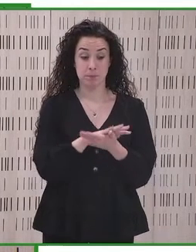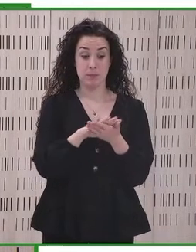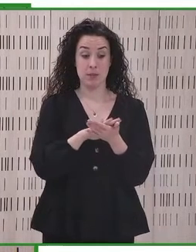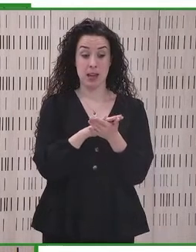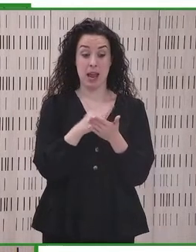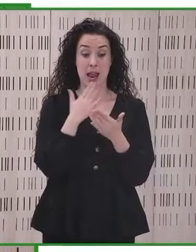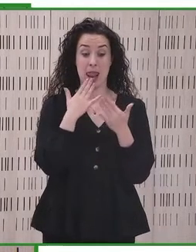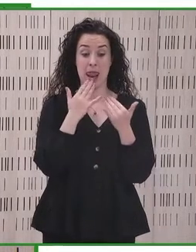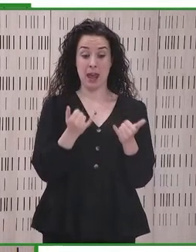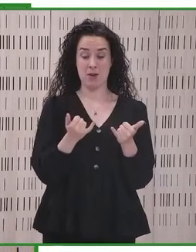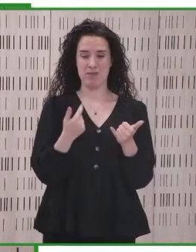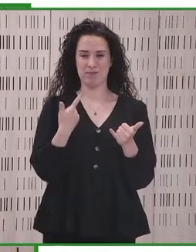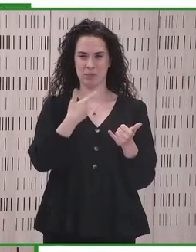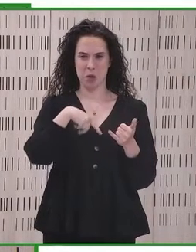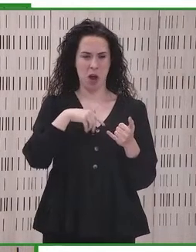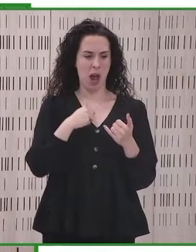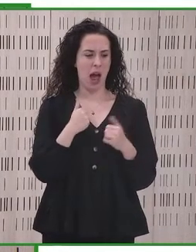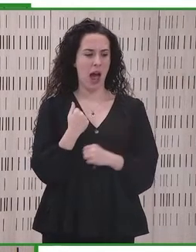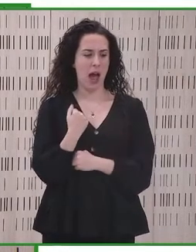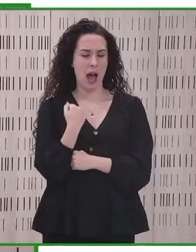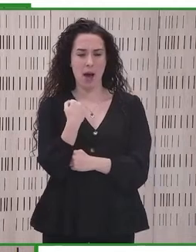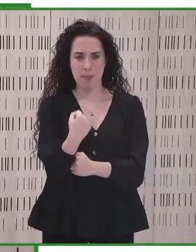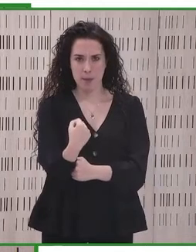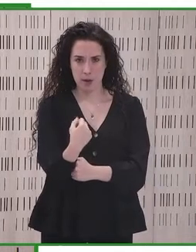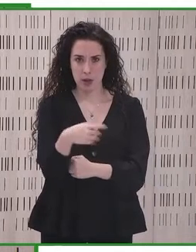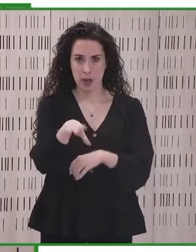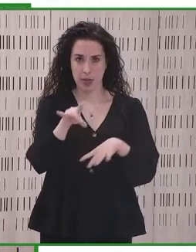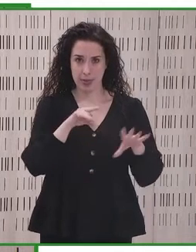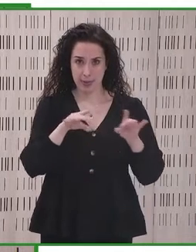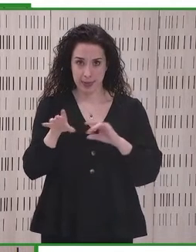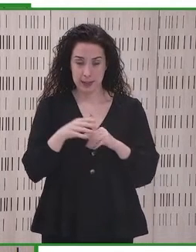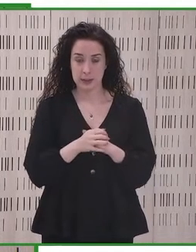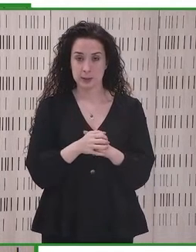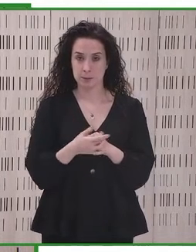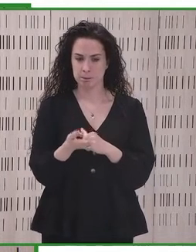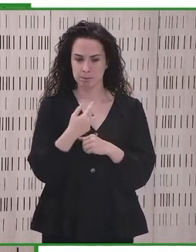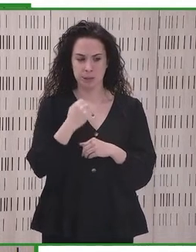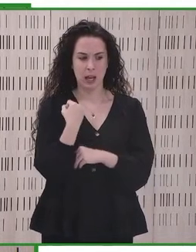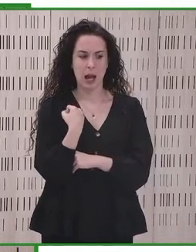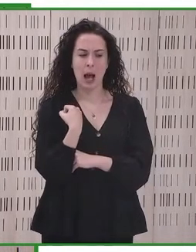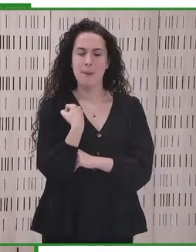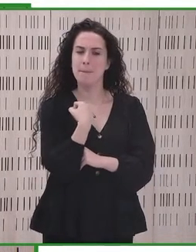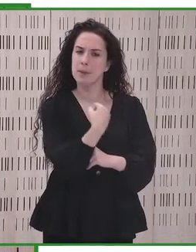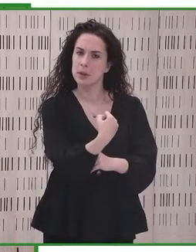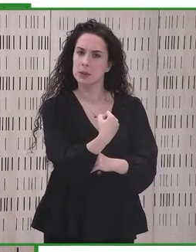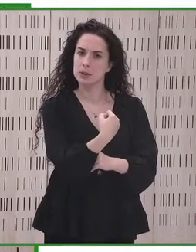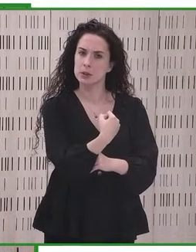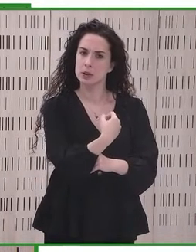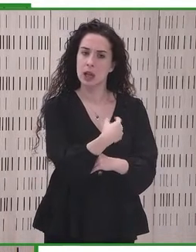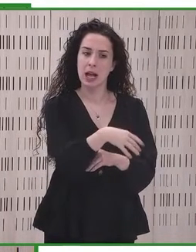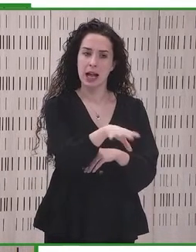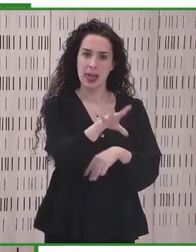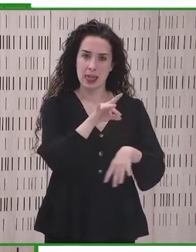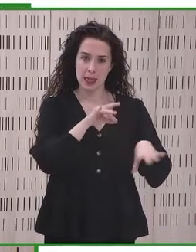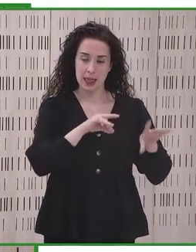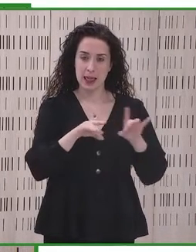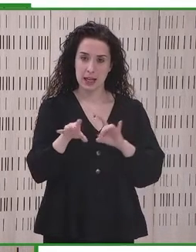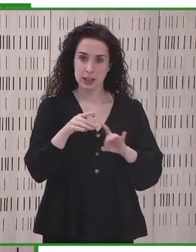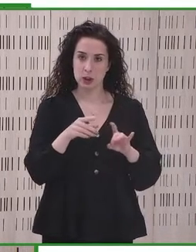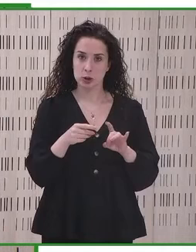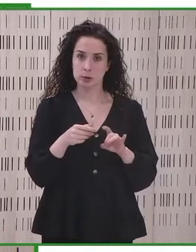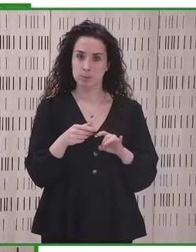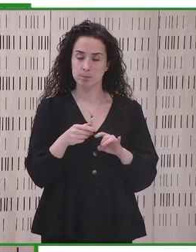ahora del apoyo a la toma de decisiones. Ese apoyo a la toma de decisiones